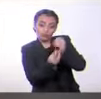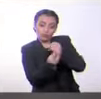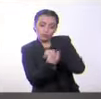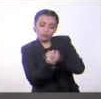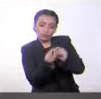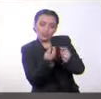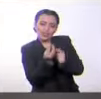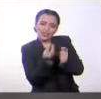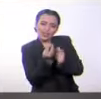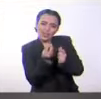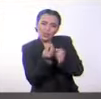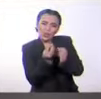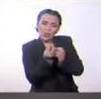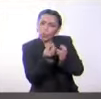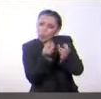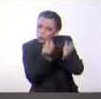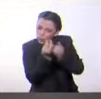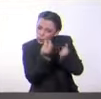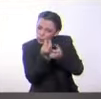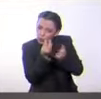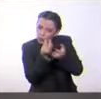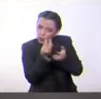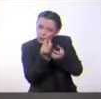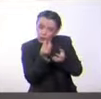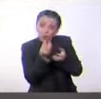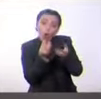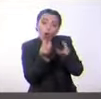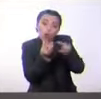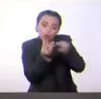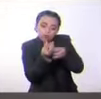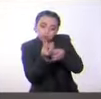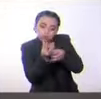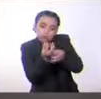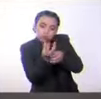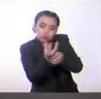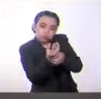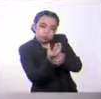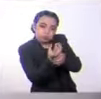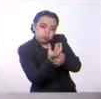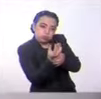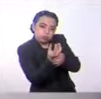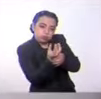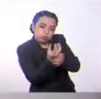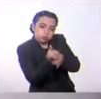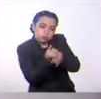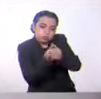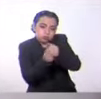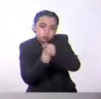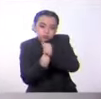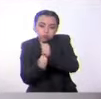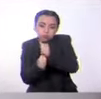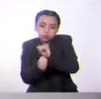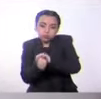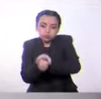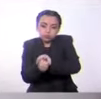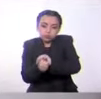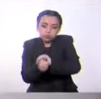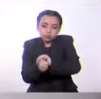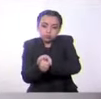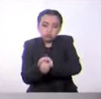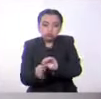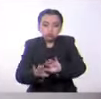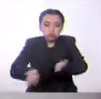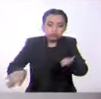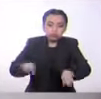como los huevos de gallina, o puede ser más flexible, como los huevos de algunos reptiles. Dentro del huevo,